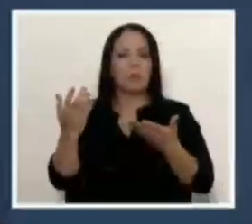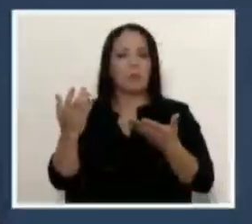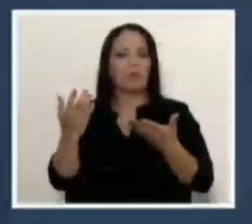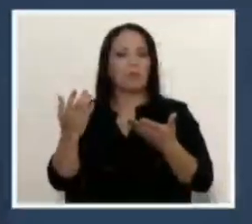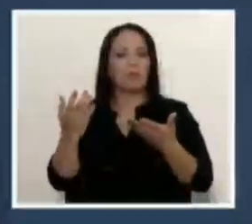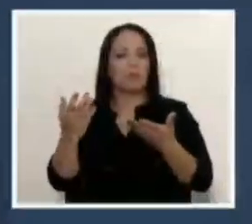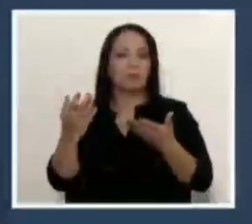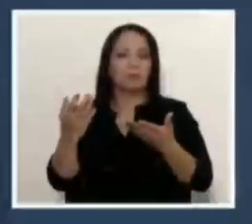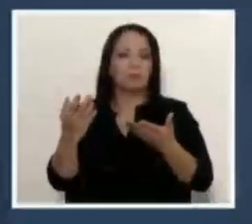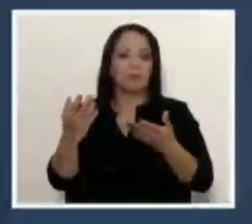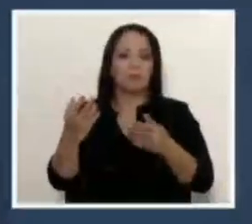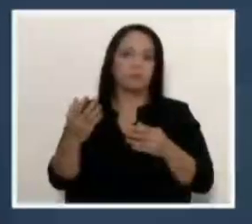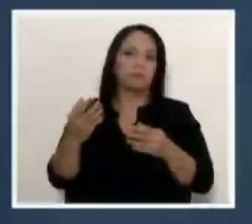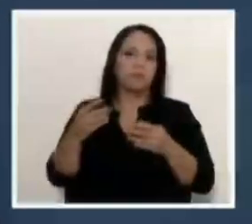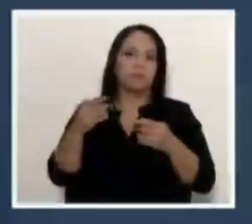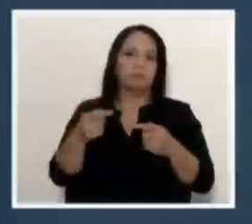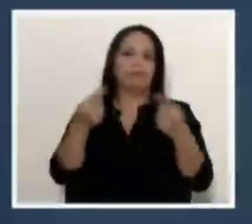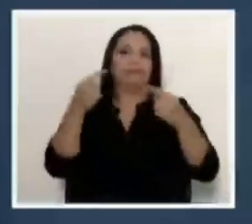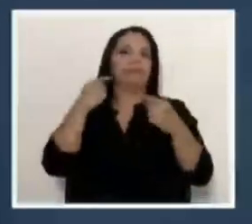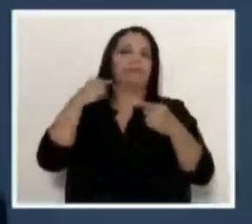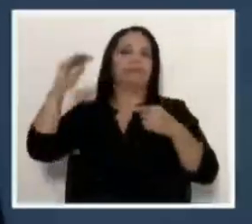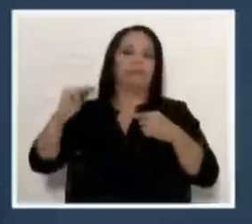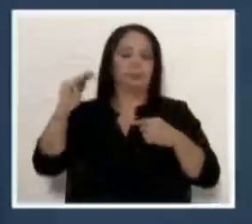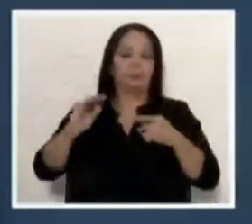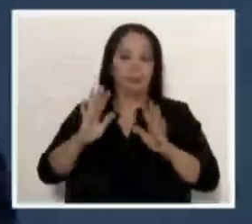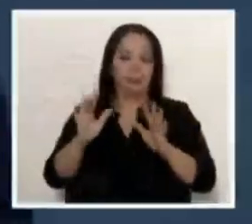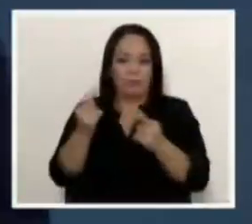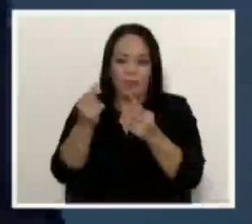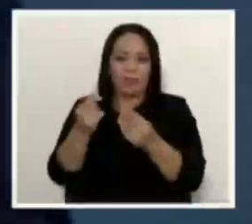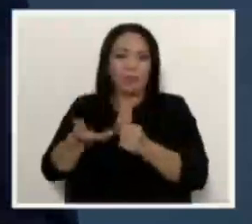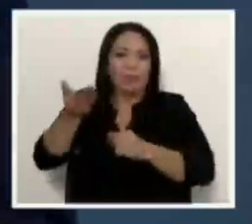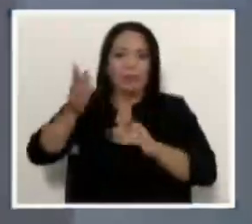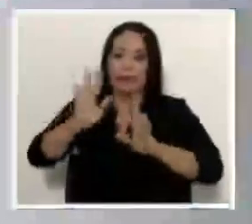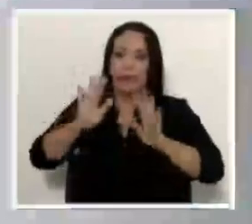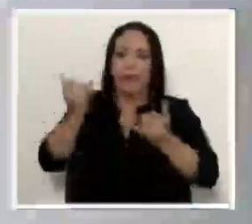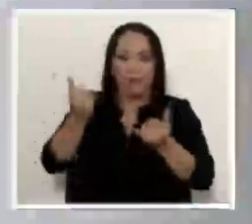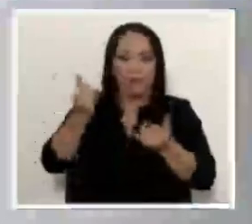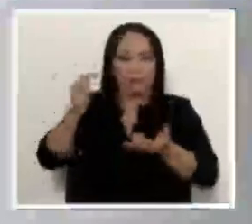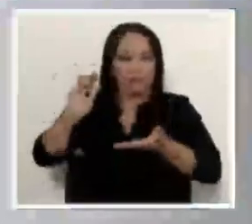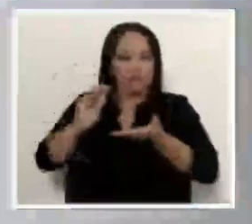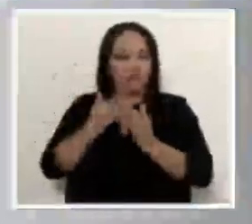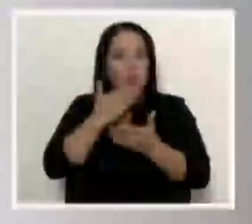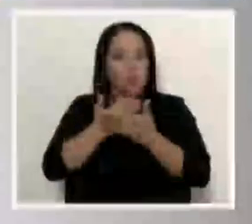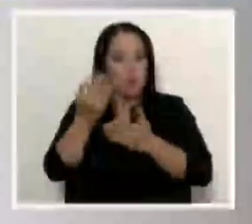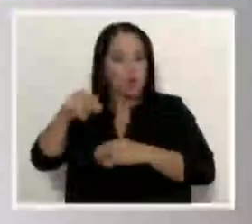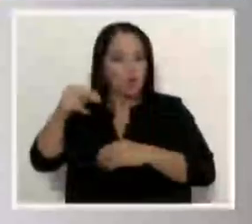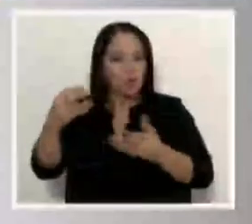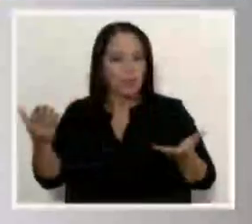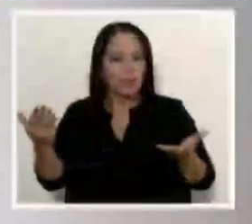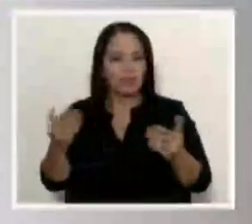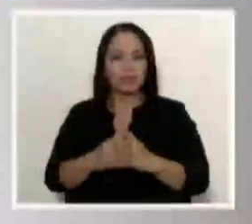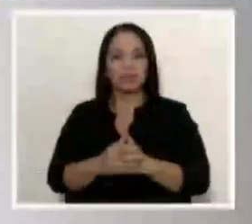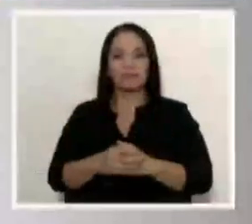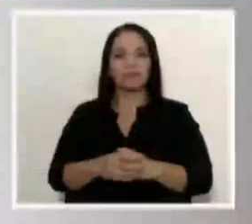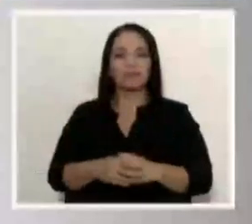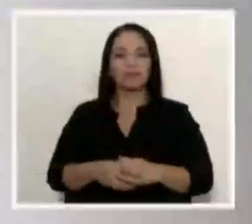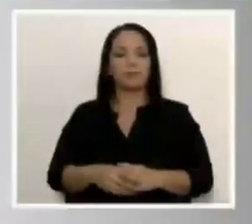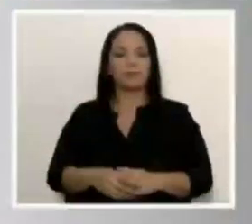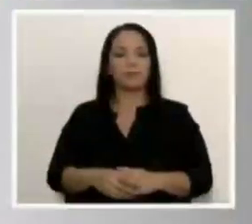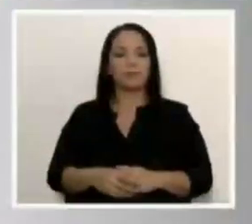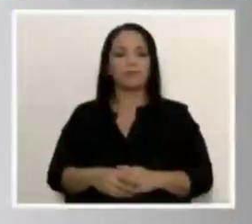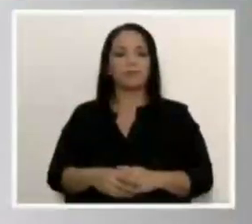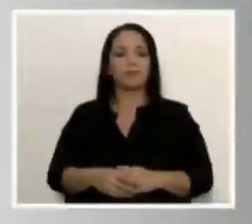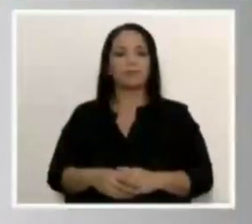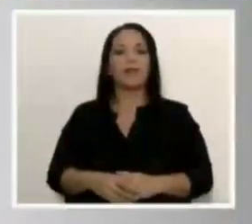contra la inflación y el crecimiento de los precios, son muy buenas noticias. Y de esa manera, vamos,